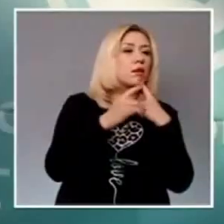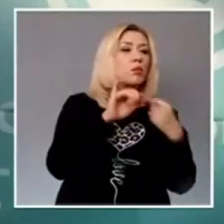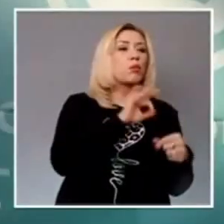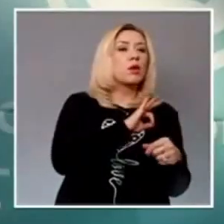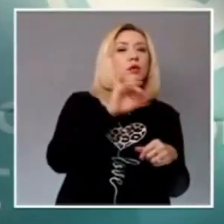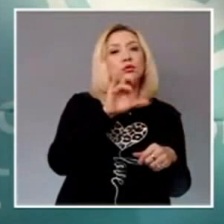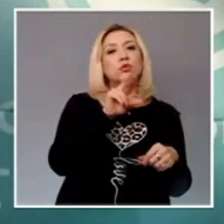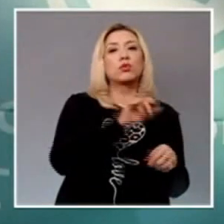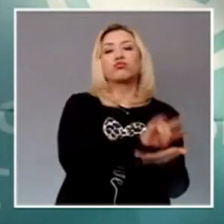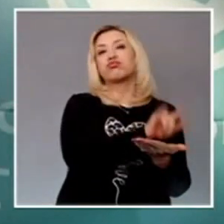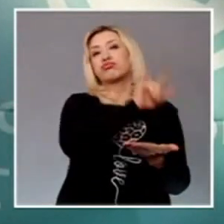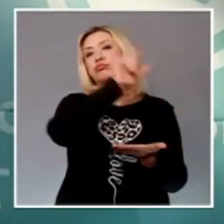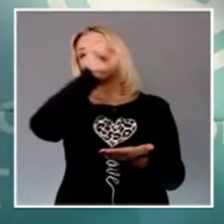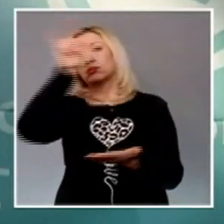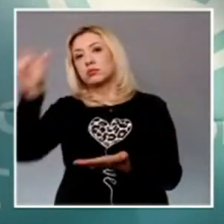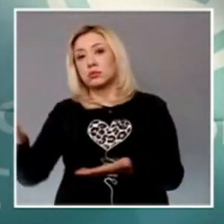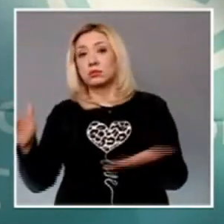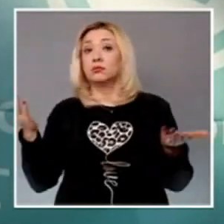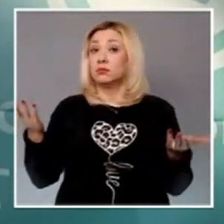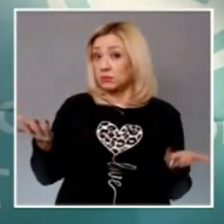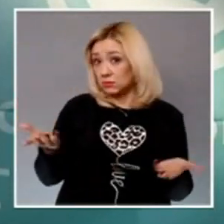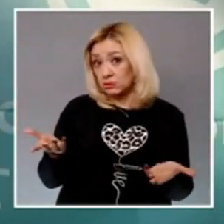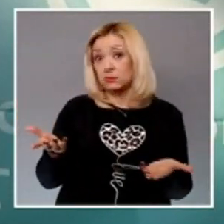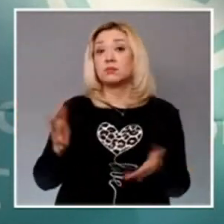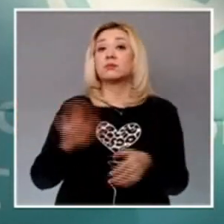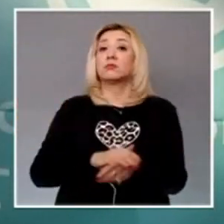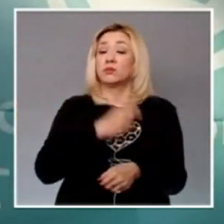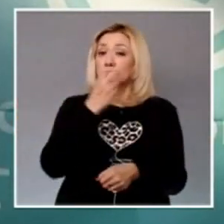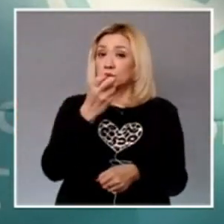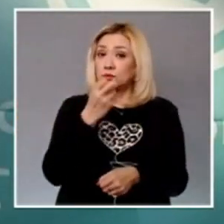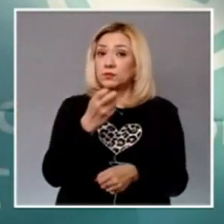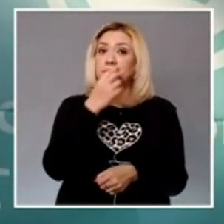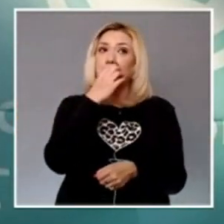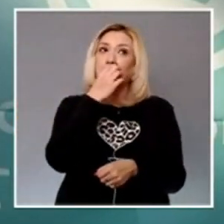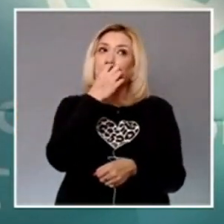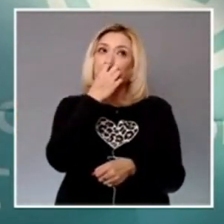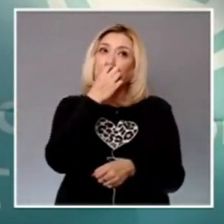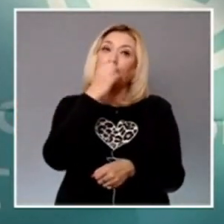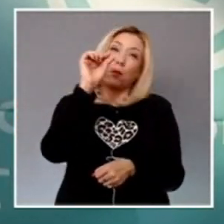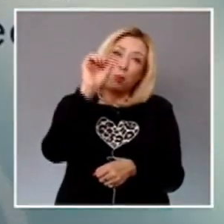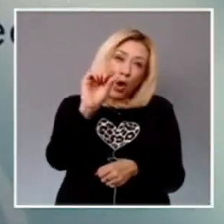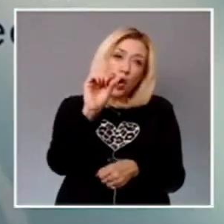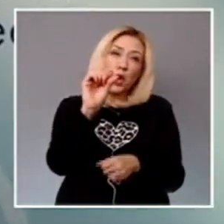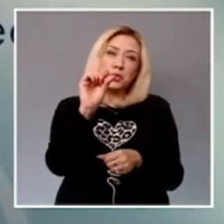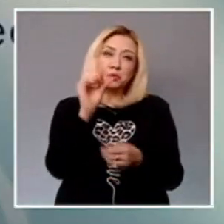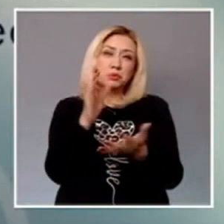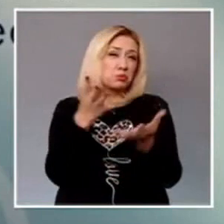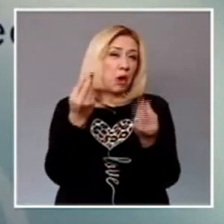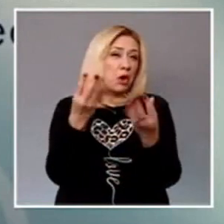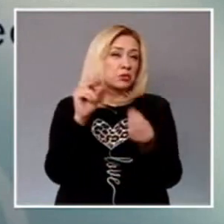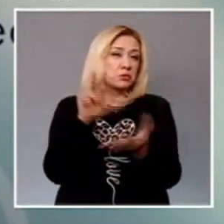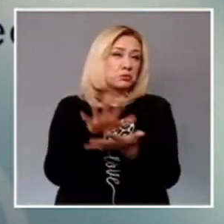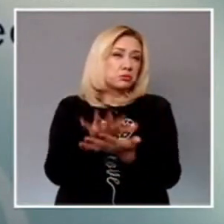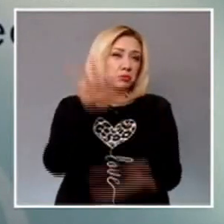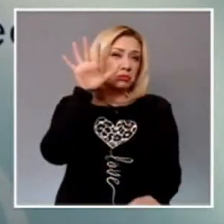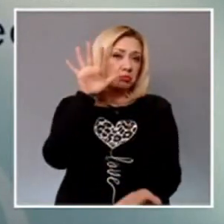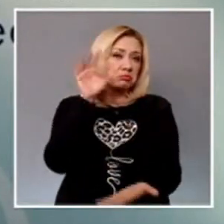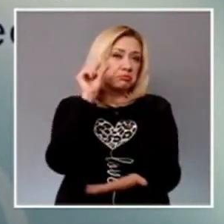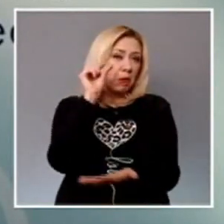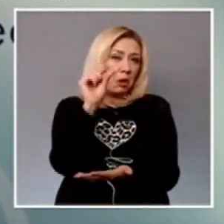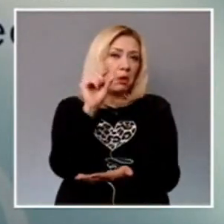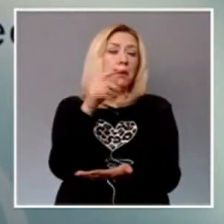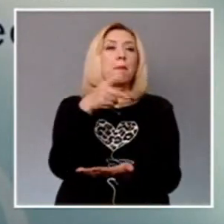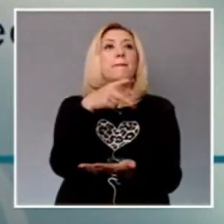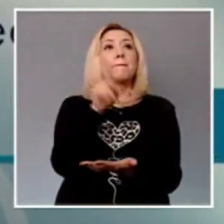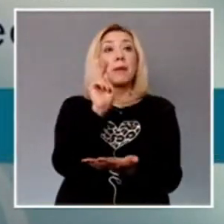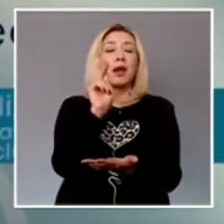Por lo que estadísticamente son pocos asuntos en extradición, pero tiene una relevancia nacional e internacional, principalmente con el gobierno